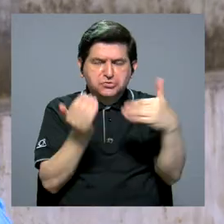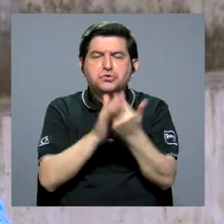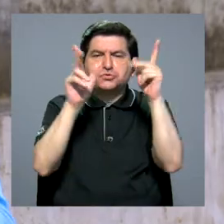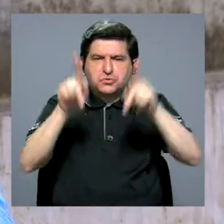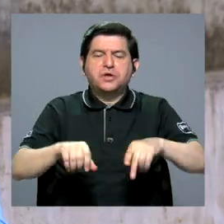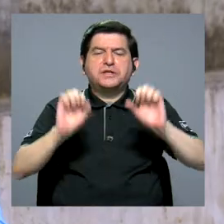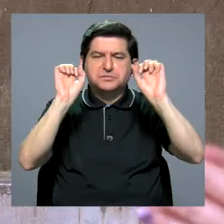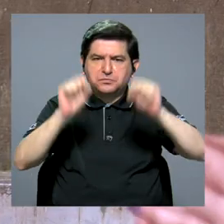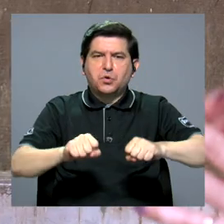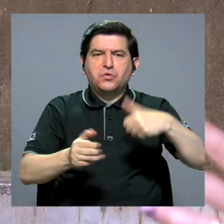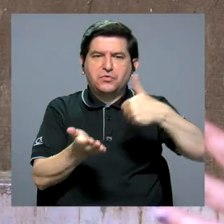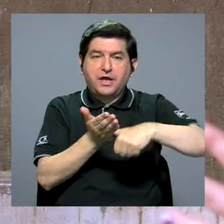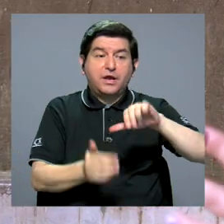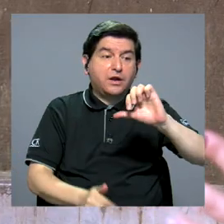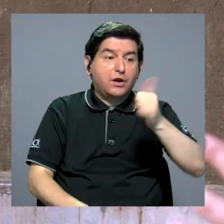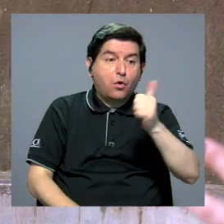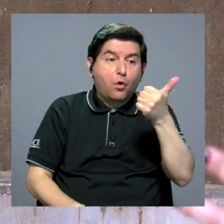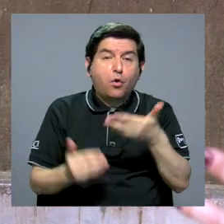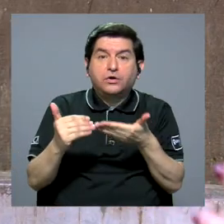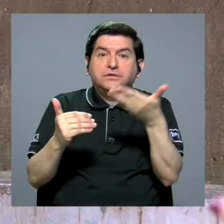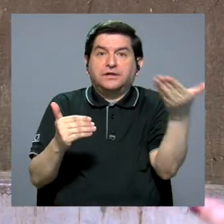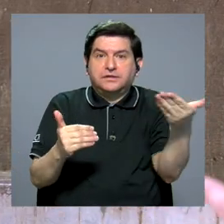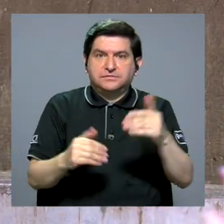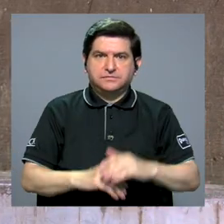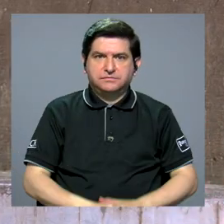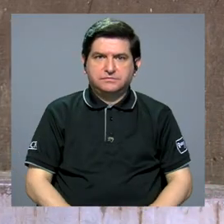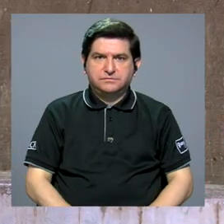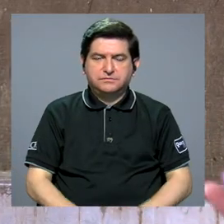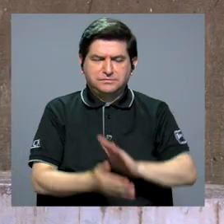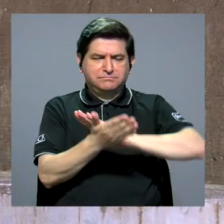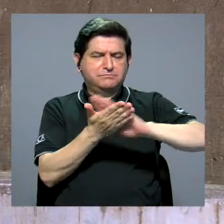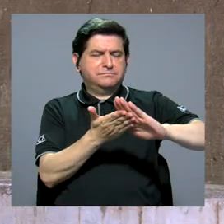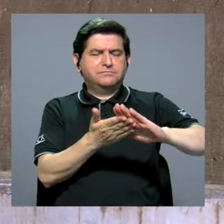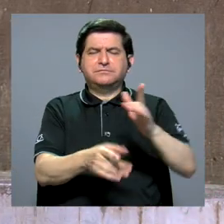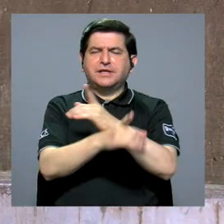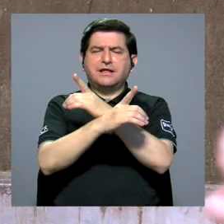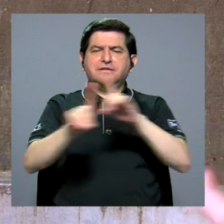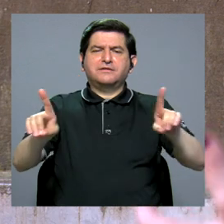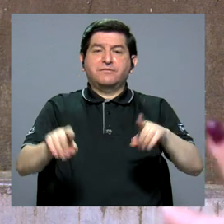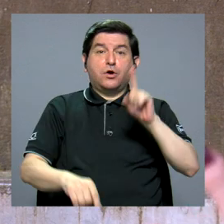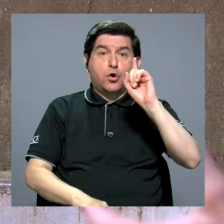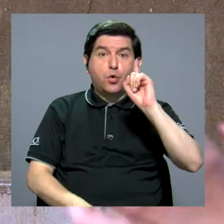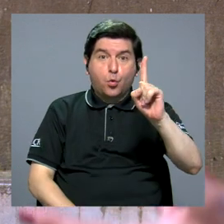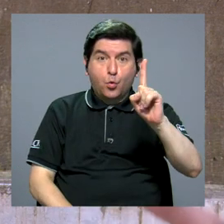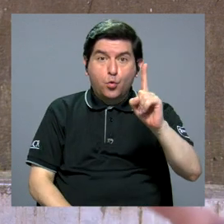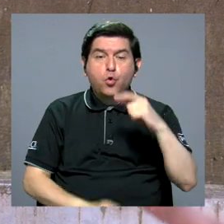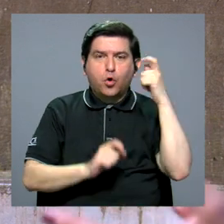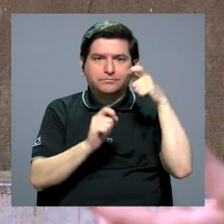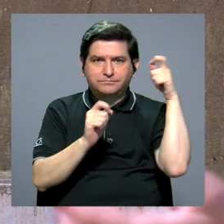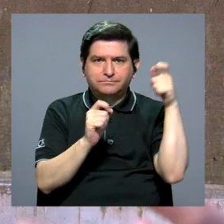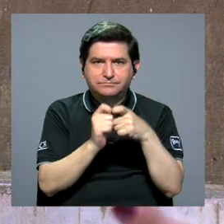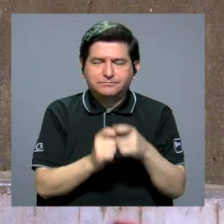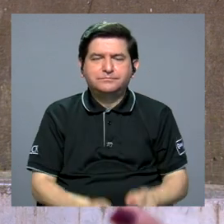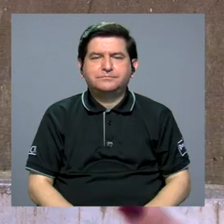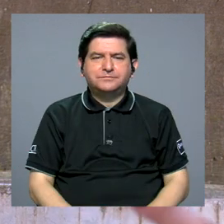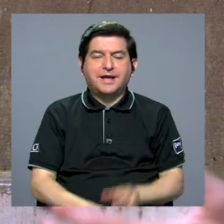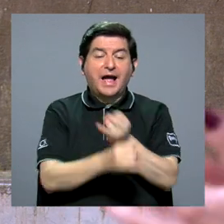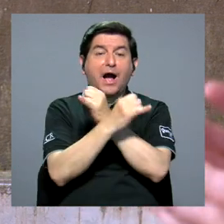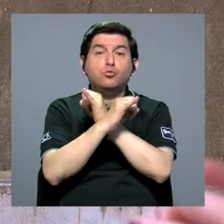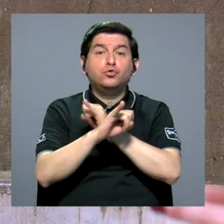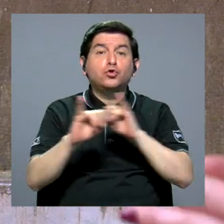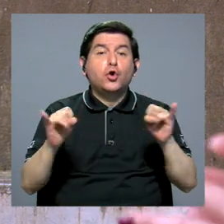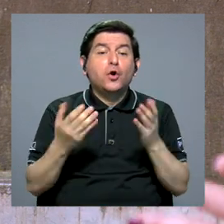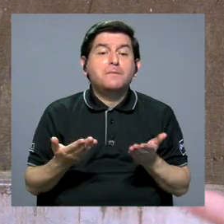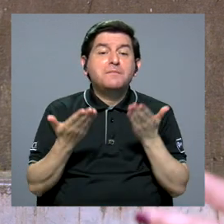aquí podemos votar. Hay otros elementos que dignifican esa democracia y uno de esos es justamente la autonomía